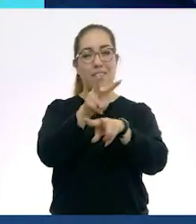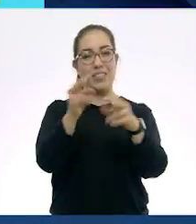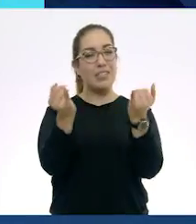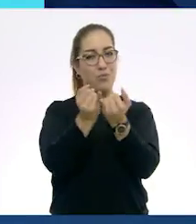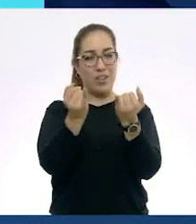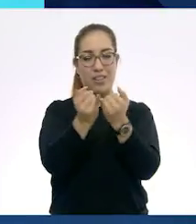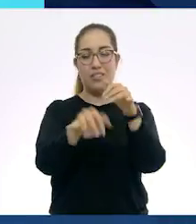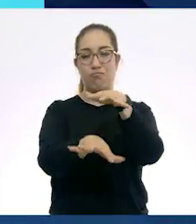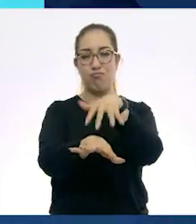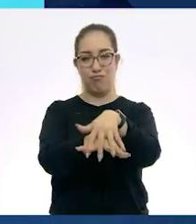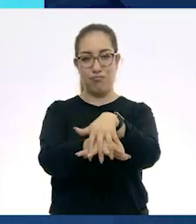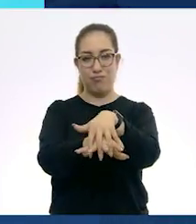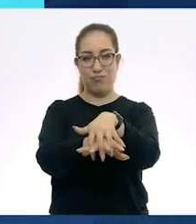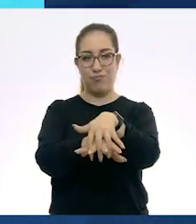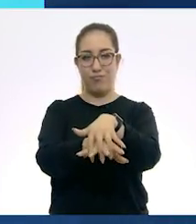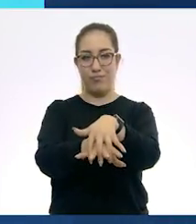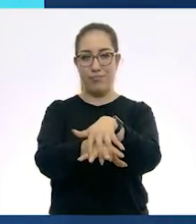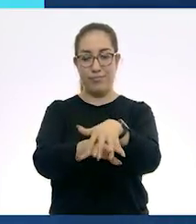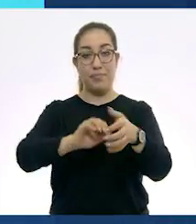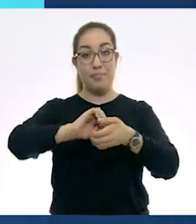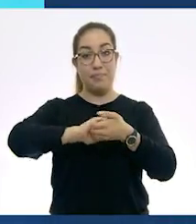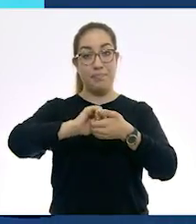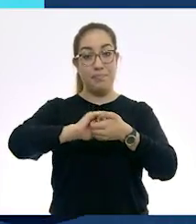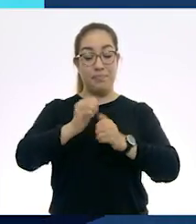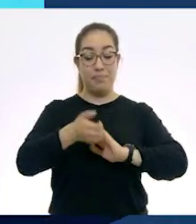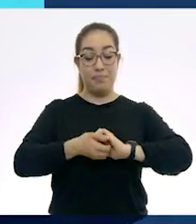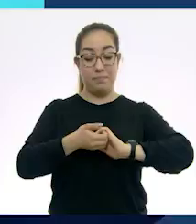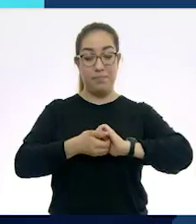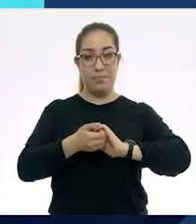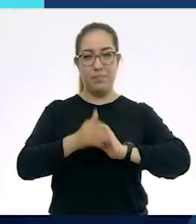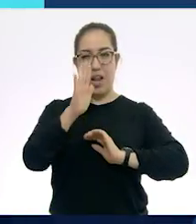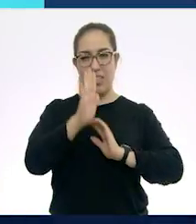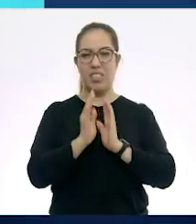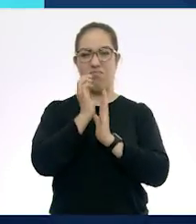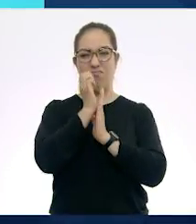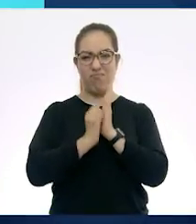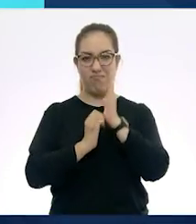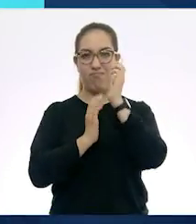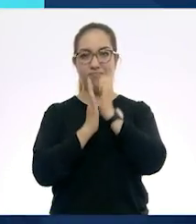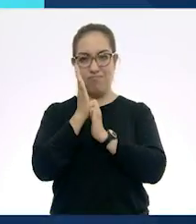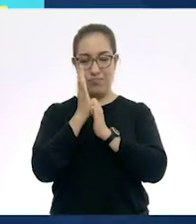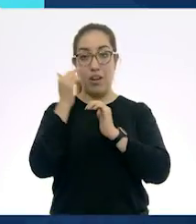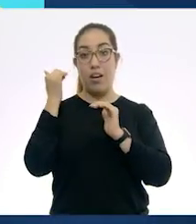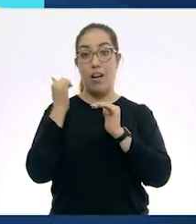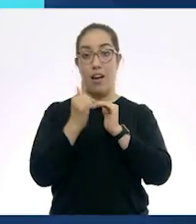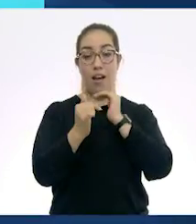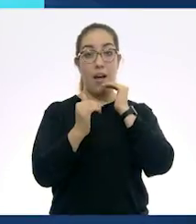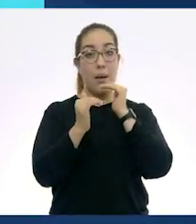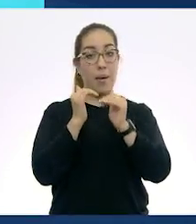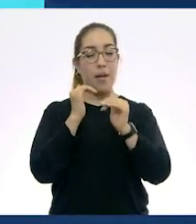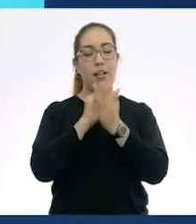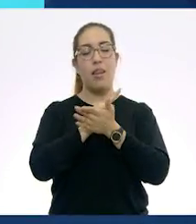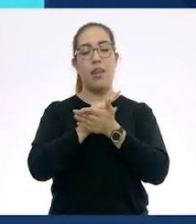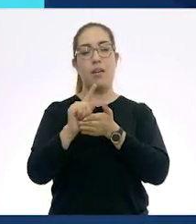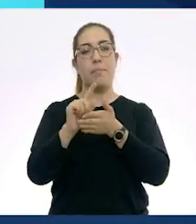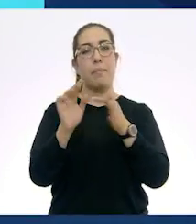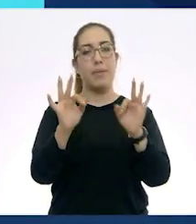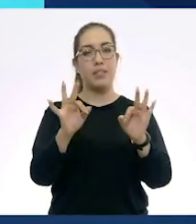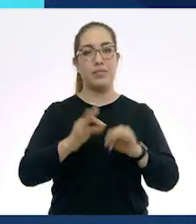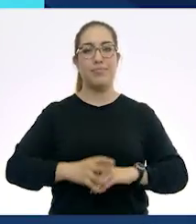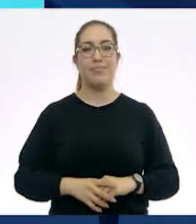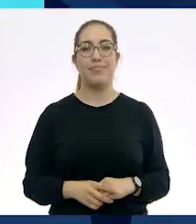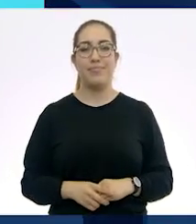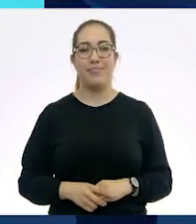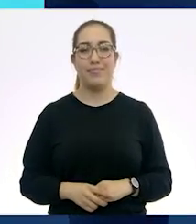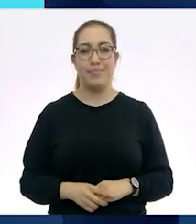con la otra mano. Frota los dedos. Ahora, como que rasguñas la palma de tus manos para lavar tus uñas.